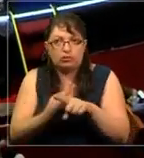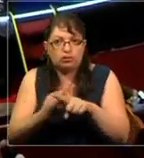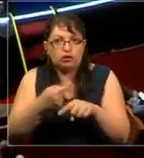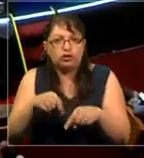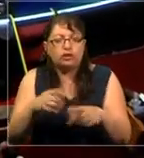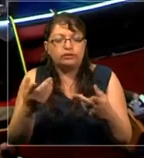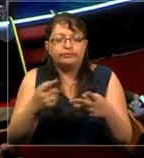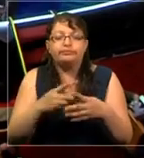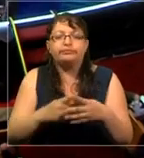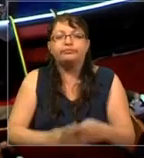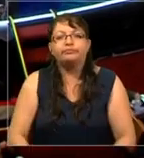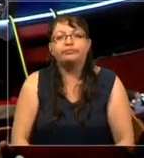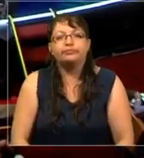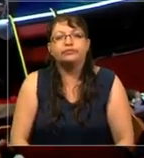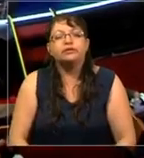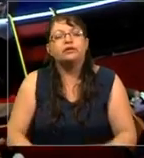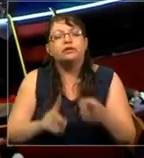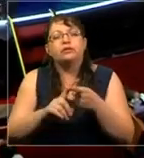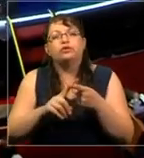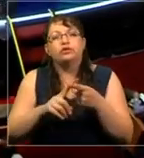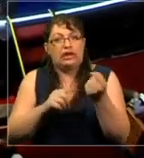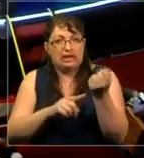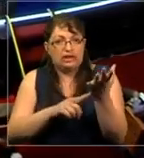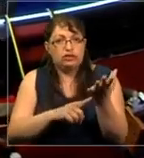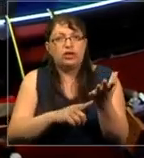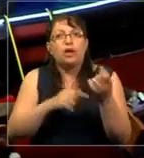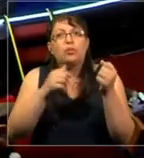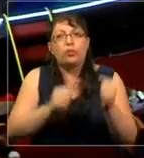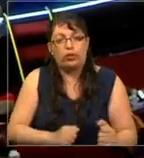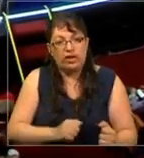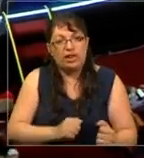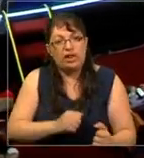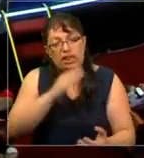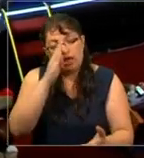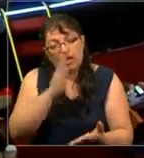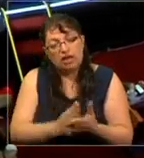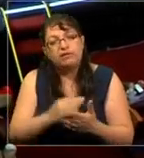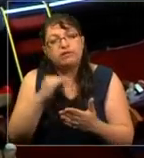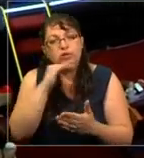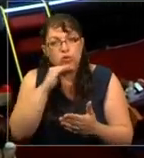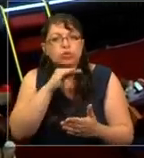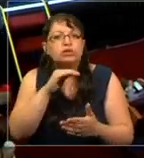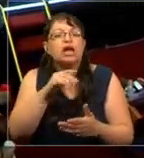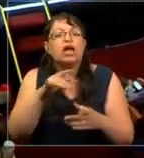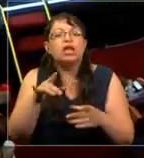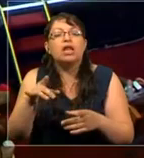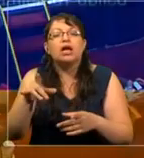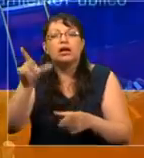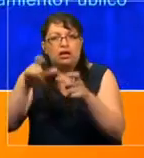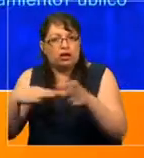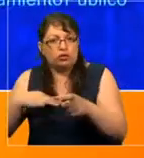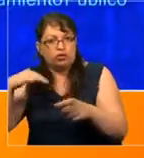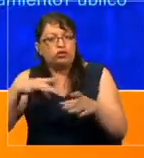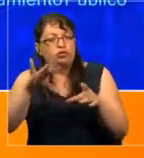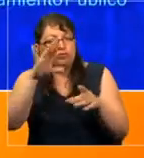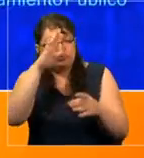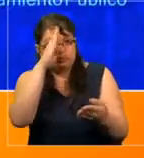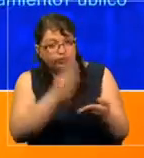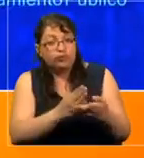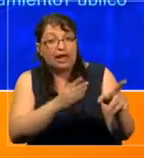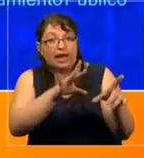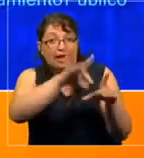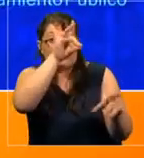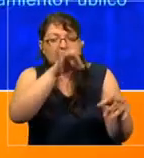día son los siguientes. La tecnología puede y debe ser usada en la participación cívica. Chile es un país que tiene las